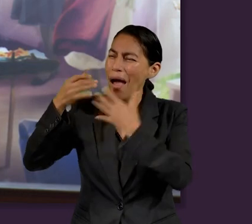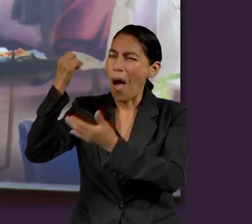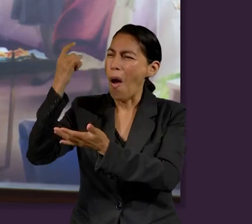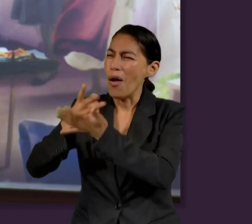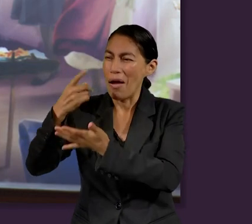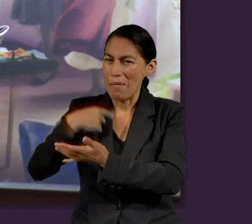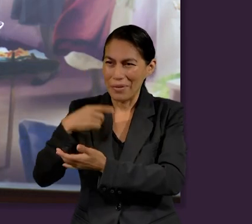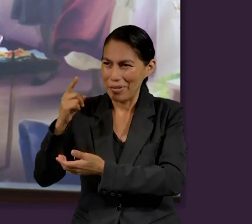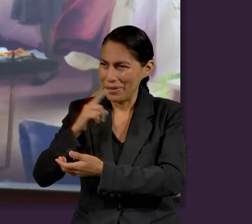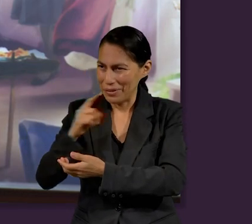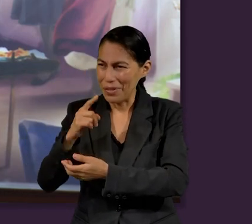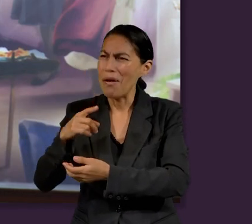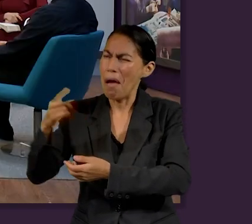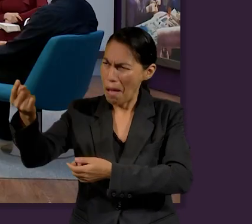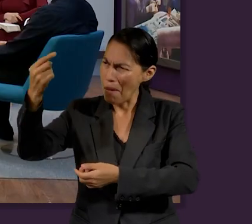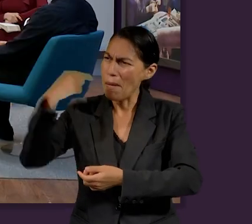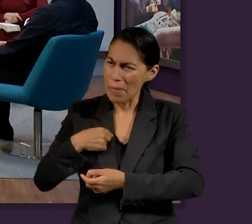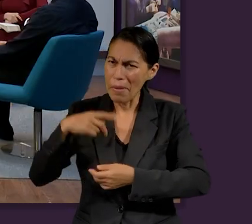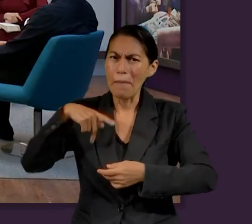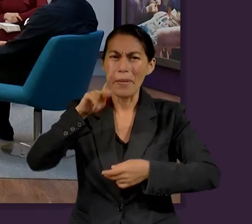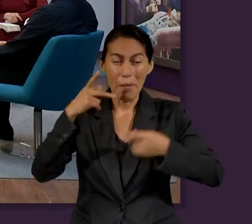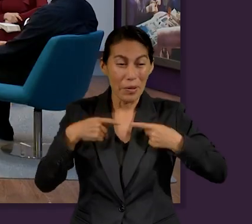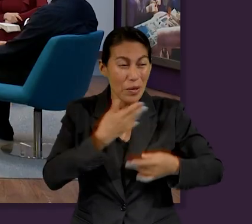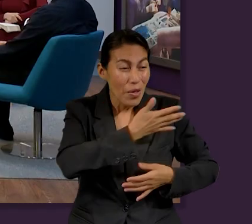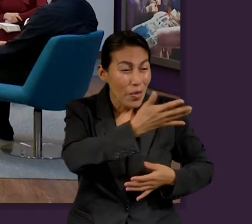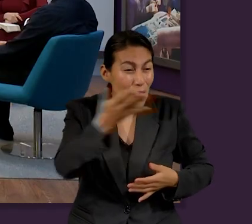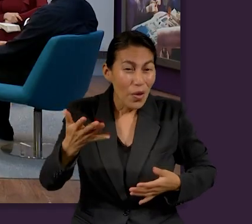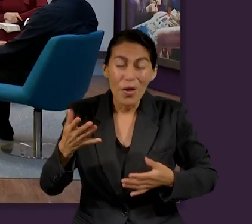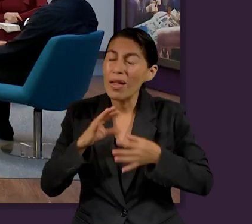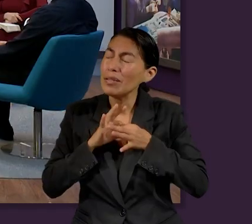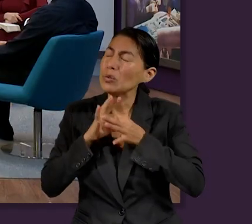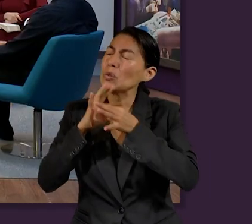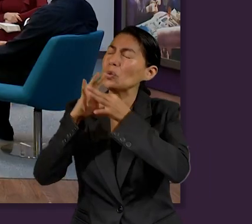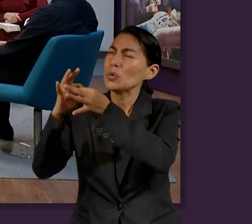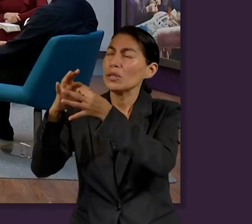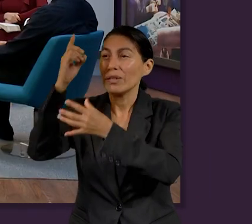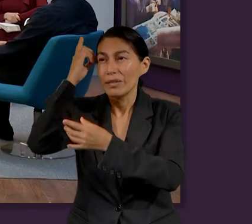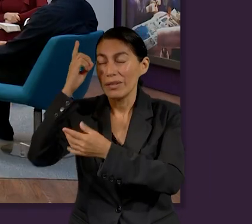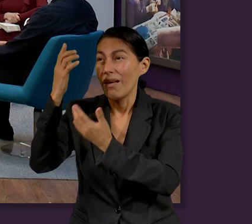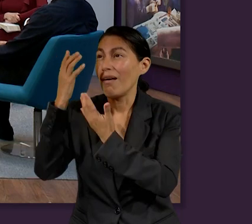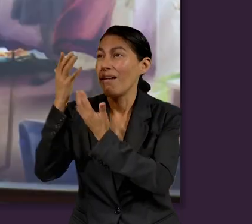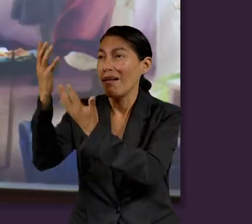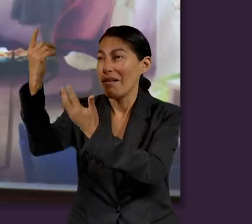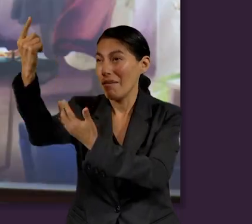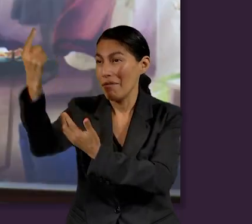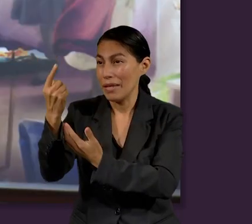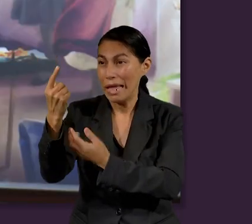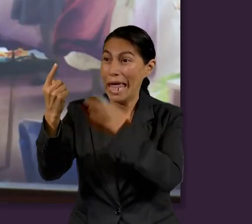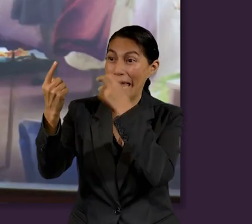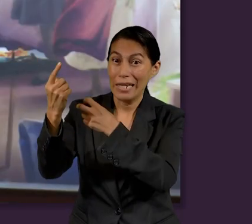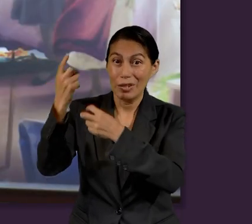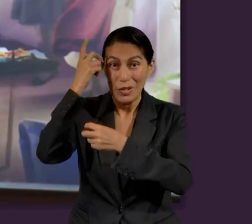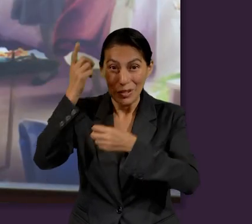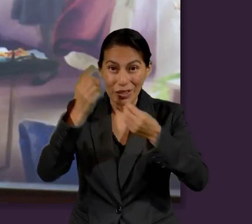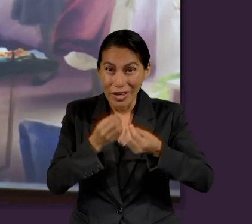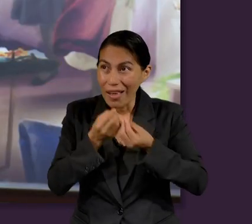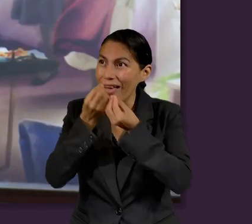sino también a todos los que aman su venida. Así que esta es como que nuestra motivación para ser fieles a Dios y